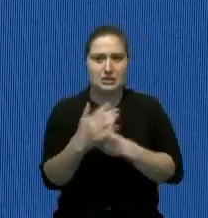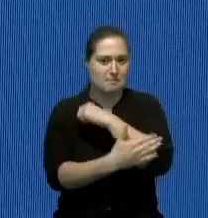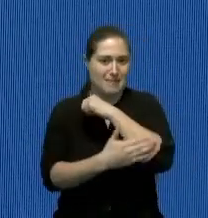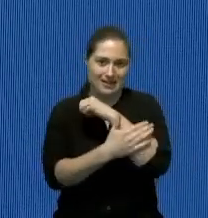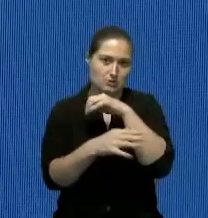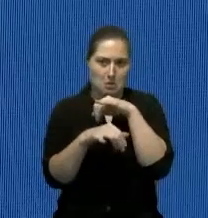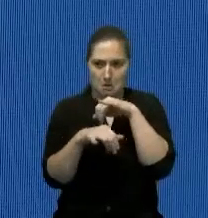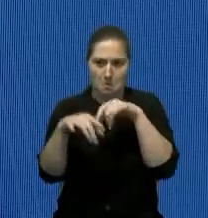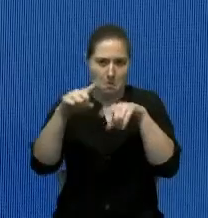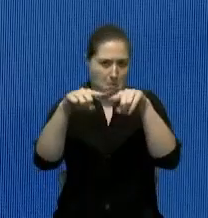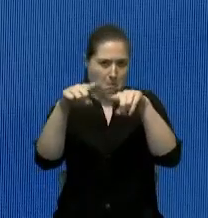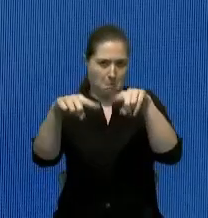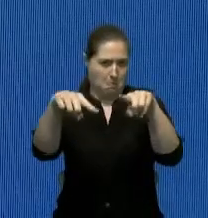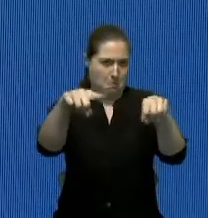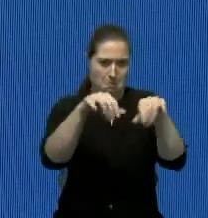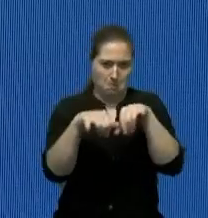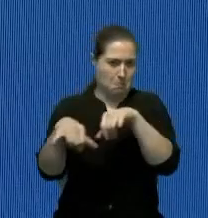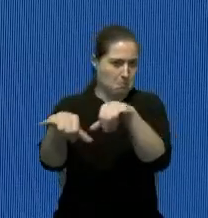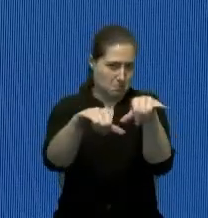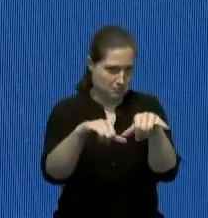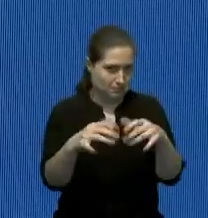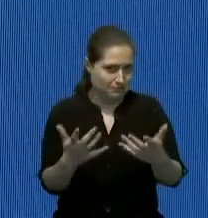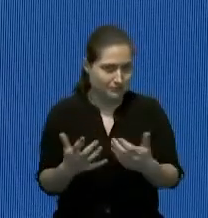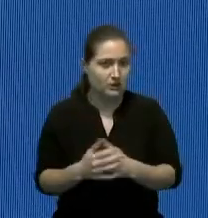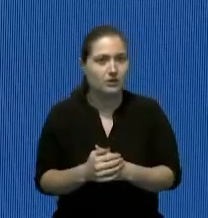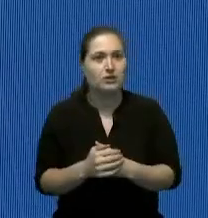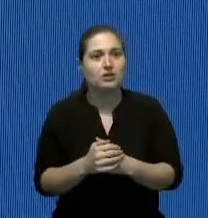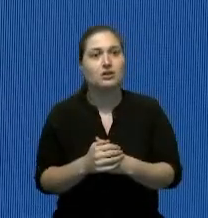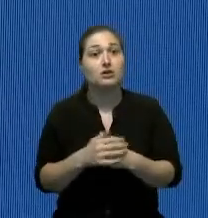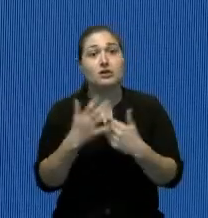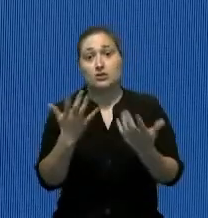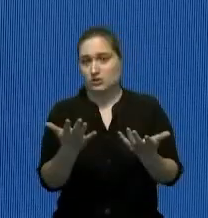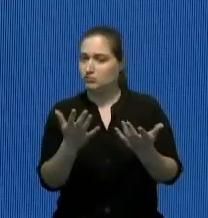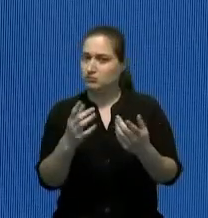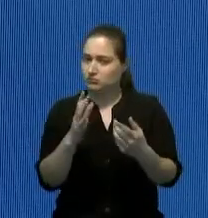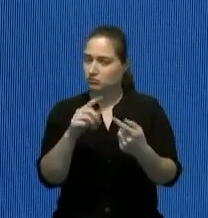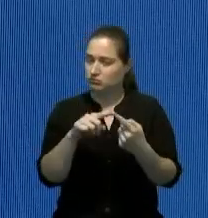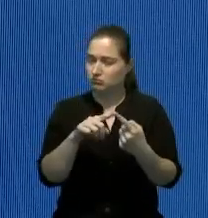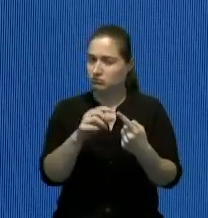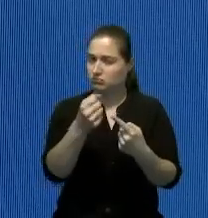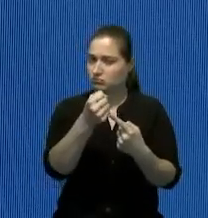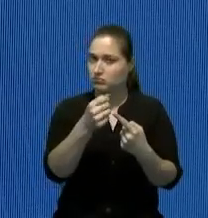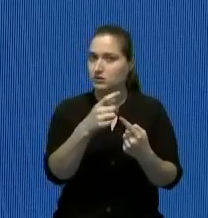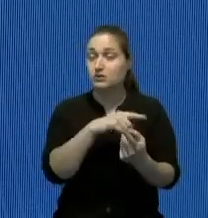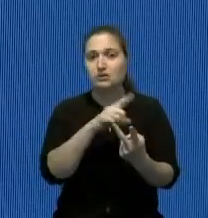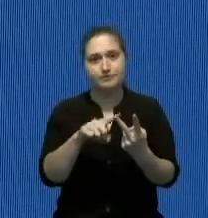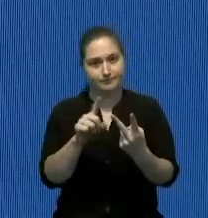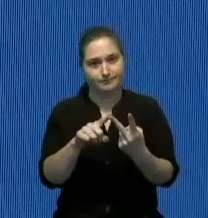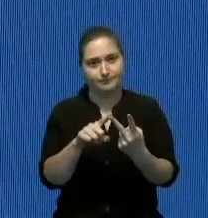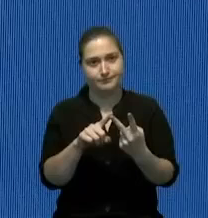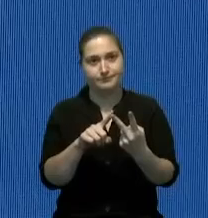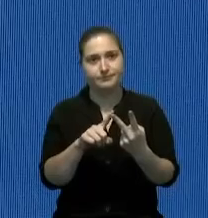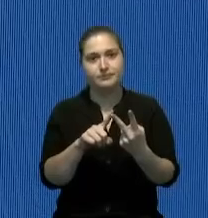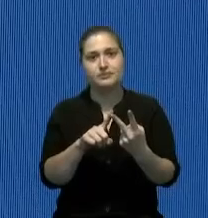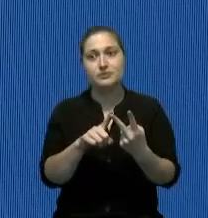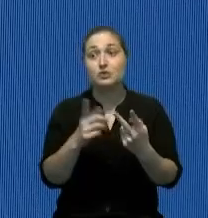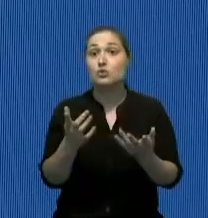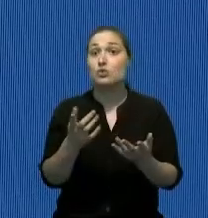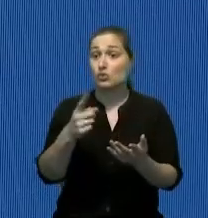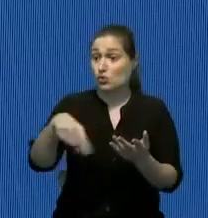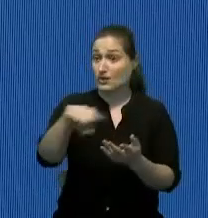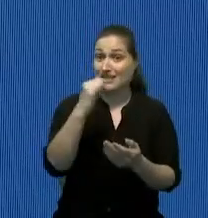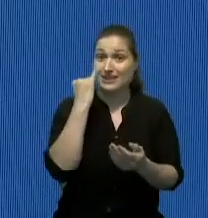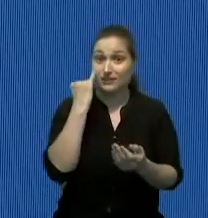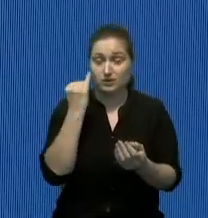de diferencia y aquí está el Ministro de Salud que lo va a explicar por otro lado yo quiero también que por favor las informaciones que le llegan